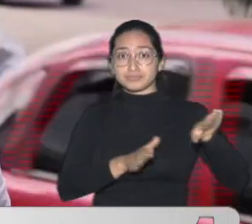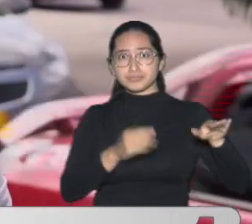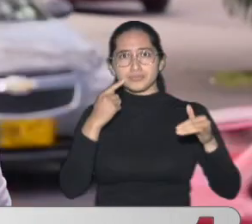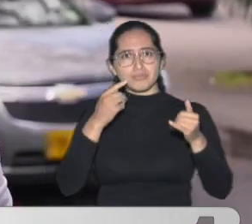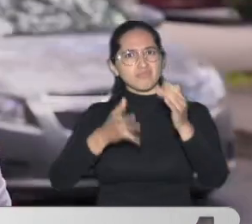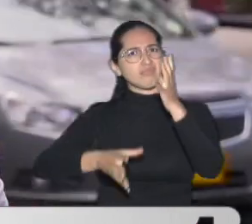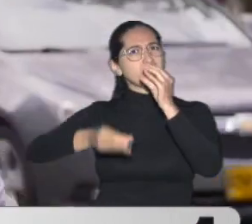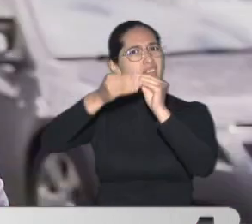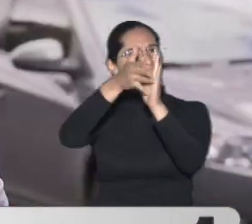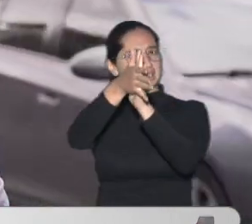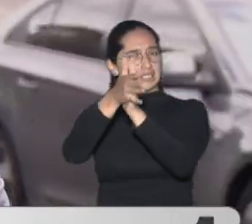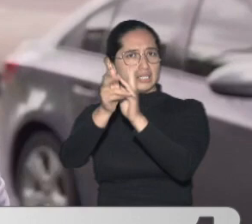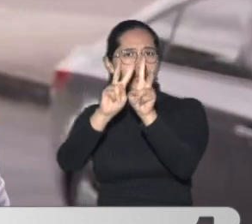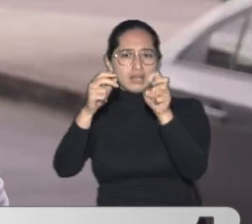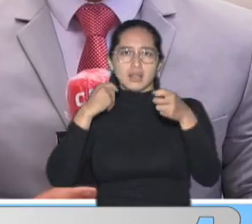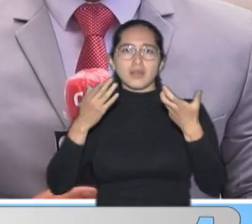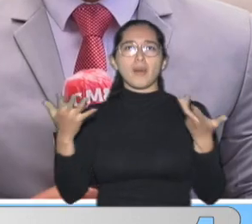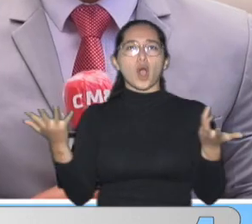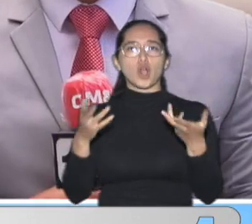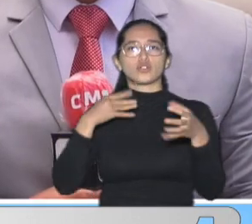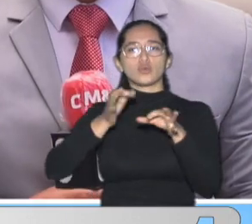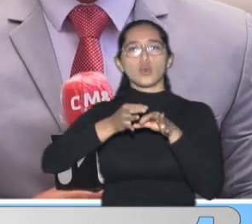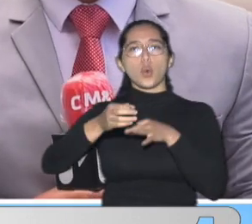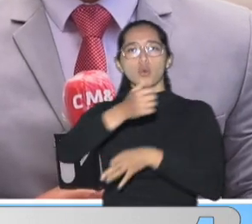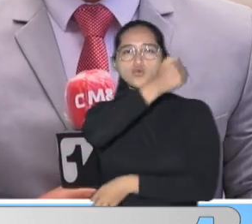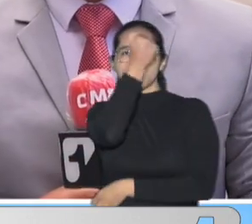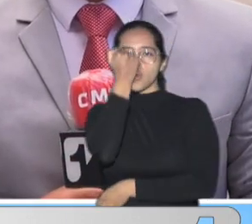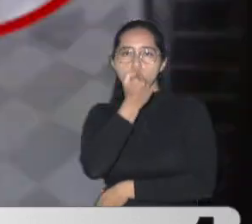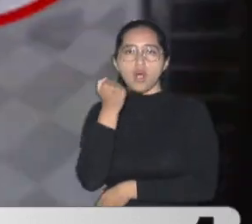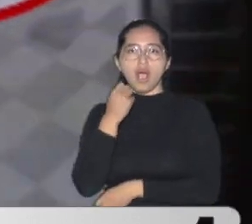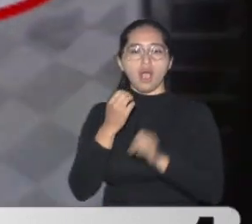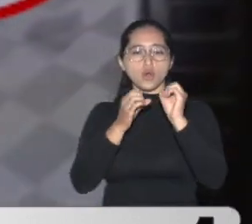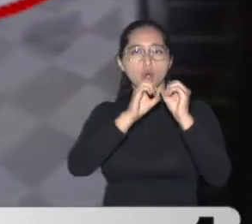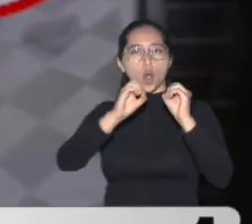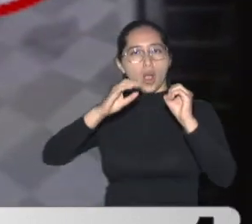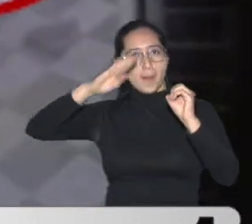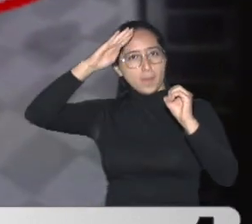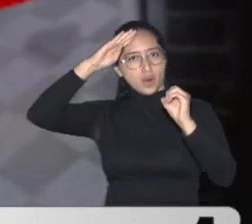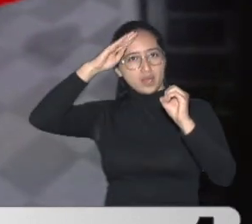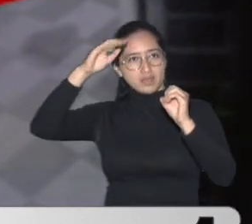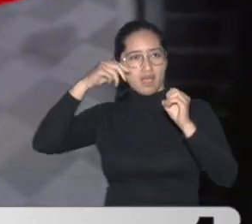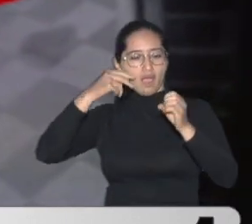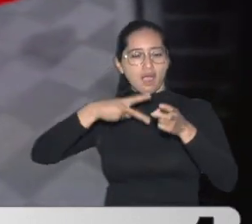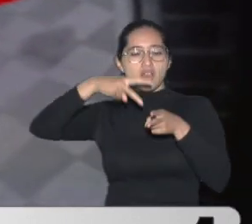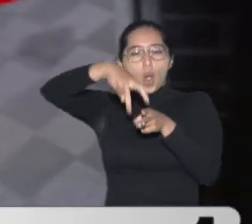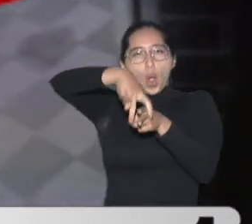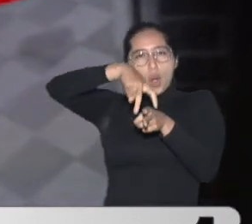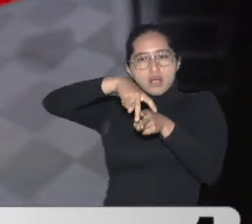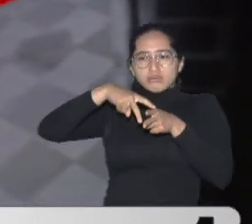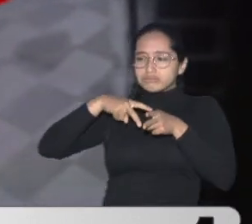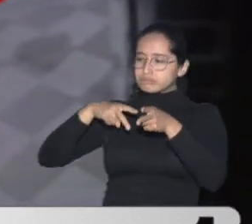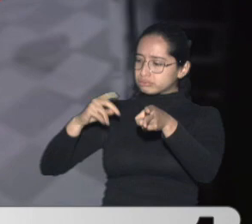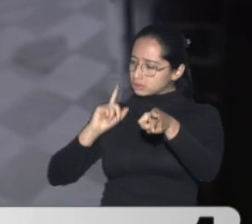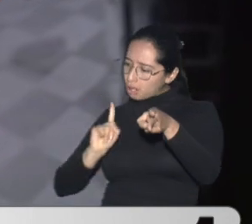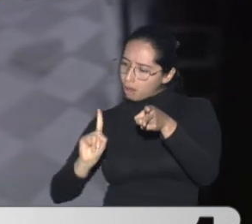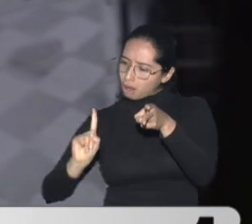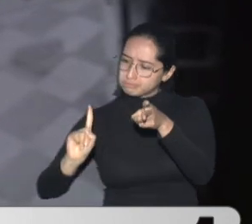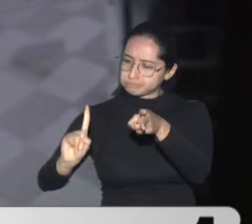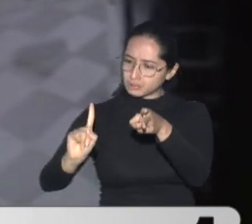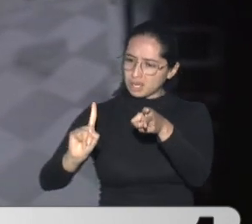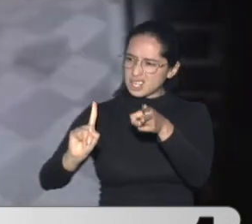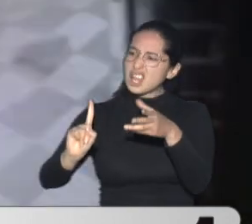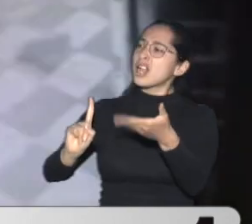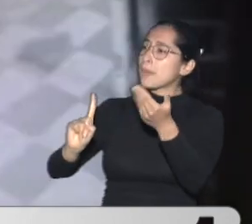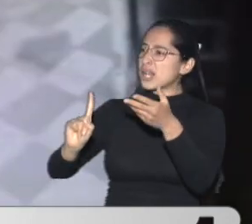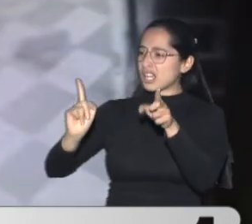Cundinamarca Dos uniformados De la policía Fueron atacados Por un civil Que se movilizaba En las horas De la noche Y